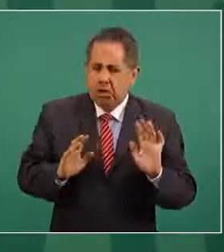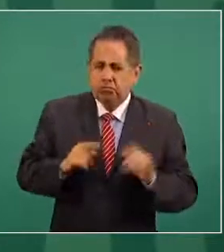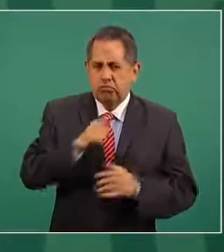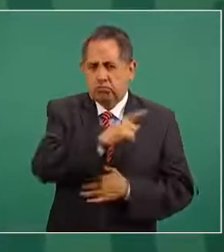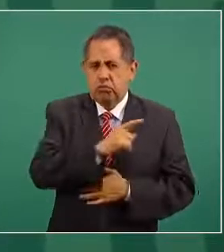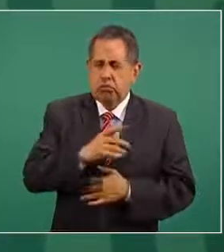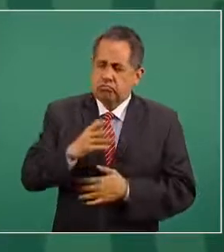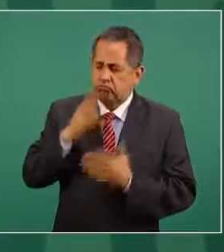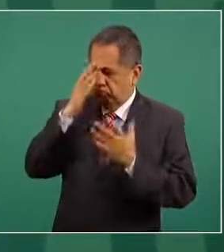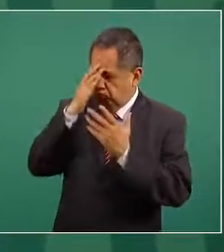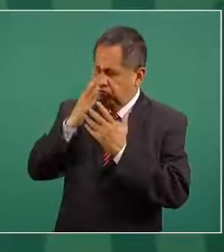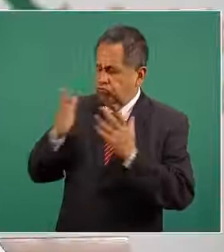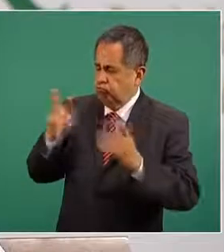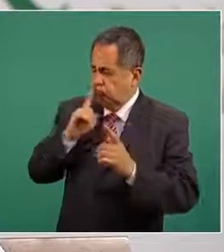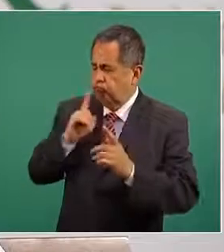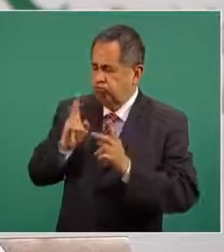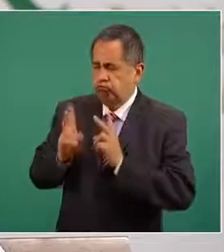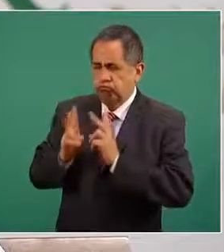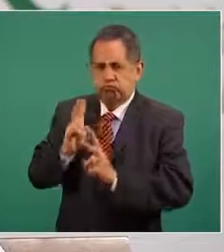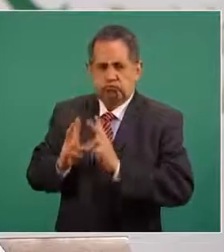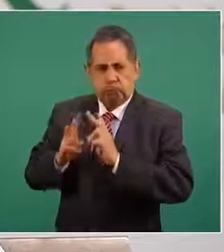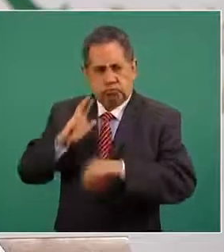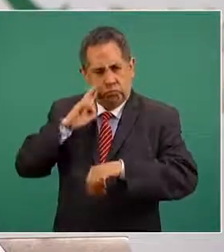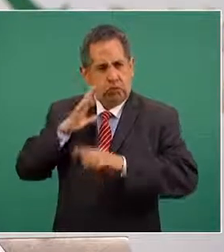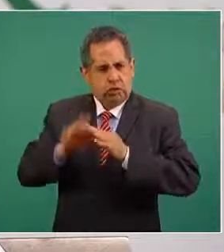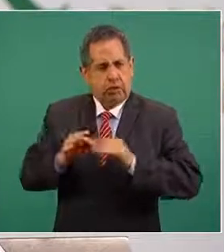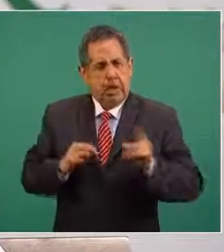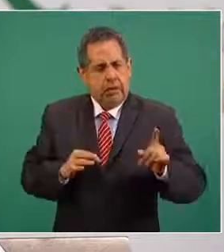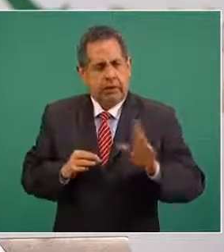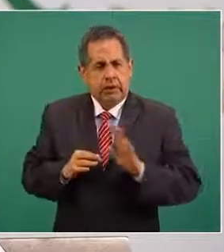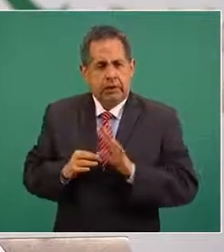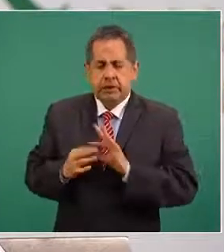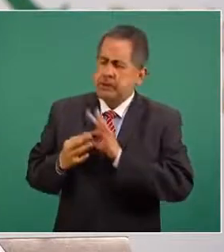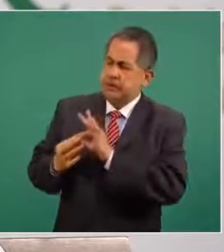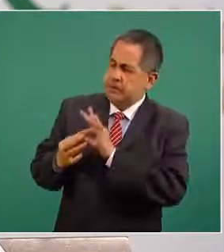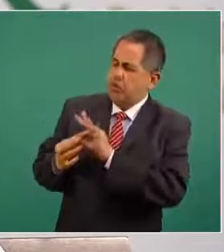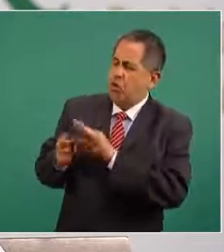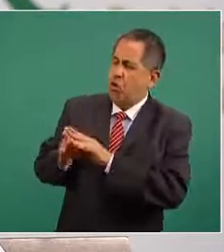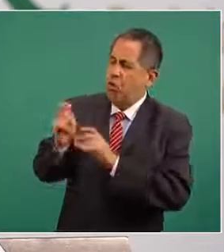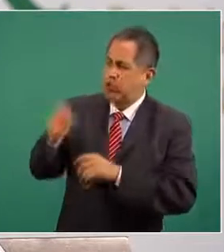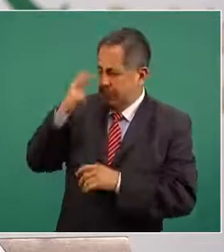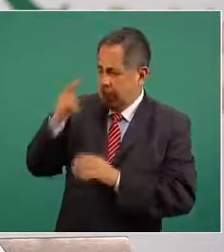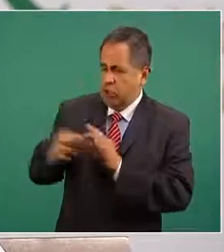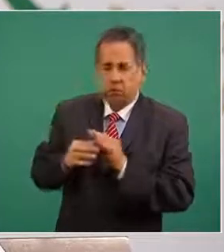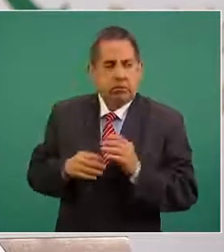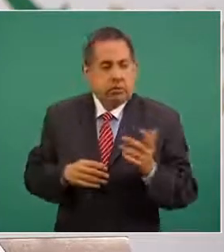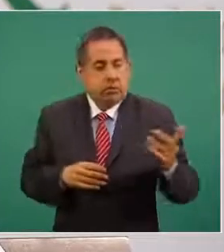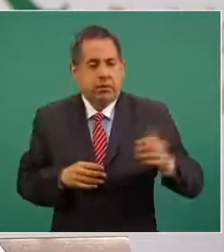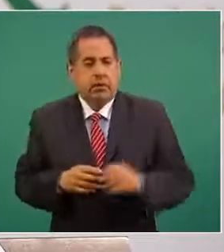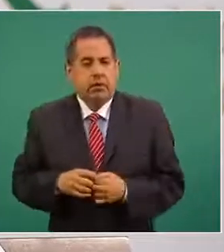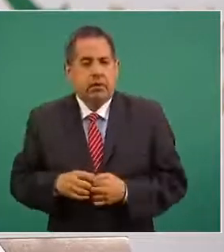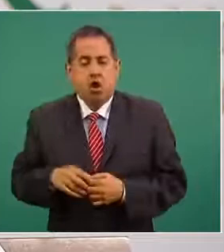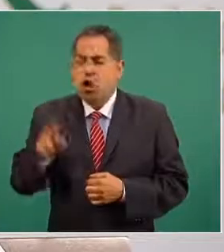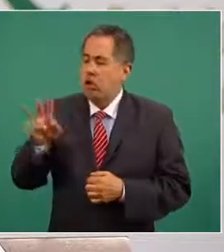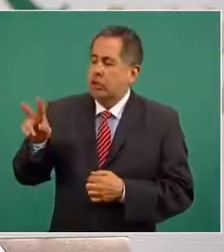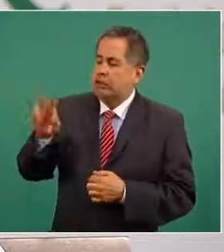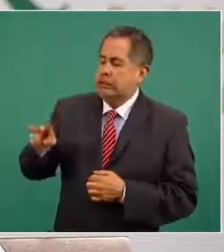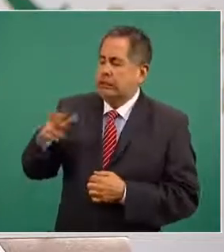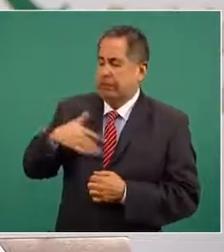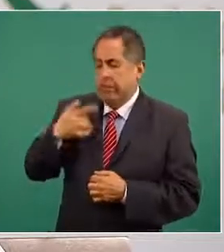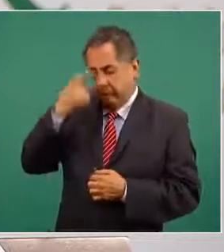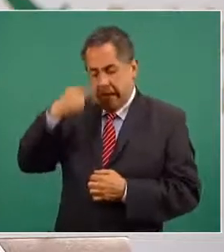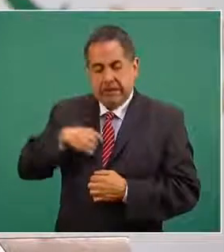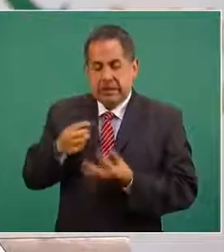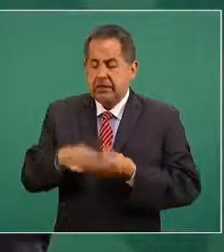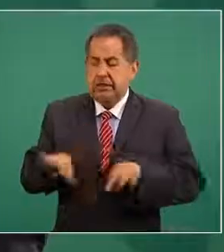seria y muy abierta y muy, diría yo, cercana a las preocupaciones de México porque me dijo yo valoro mucho la cooperación con México,